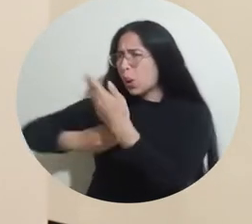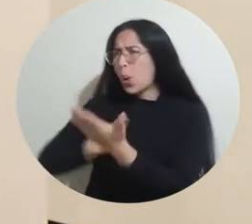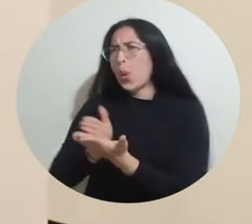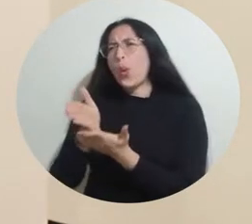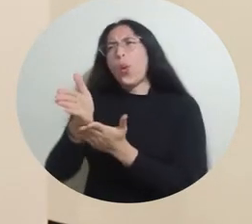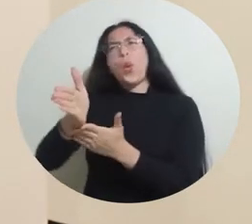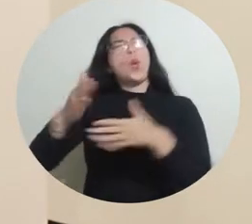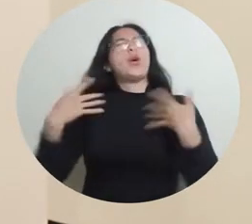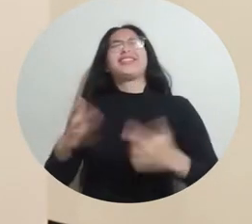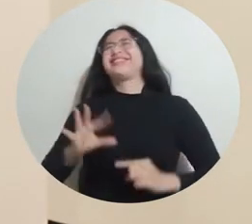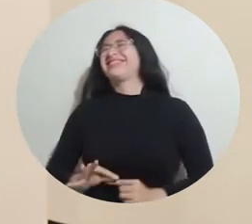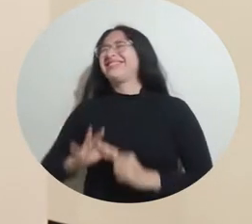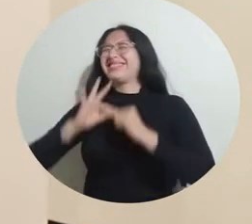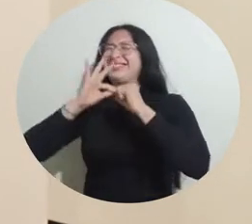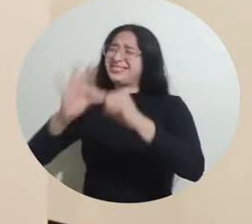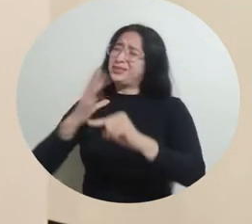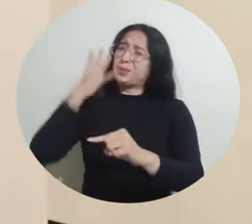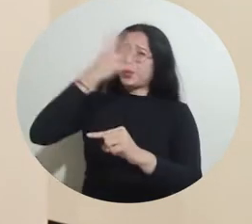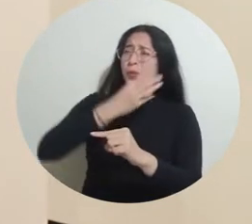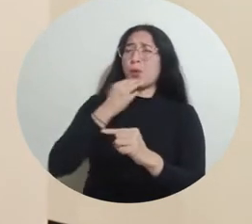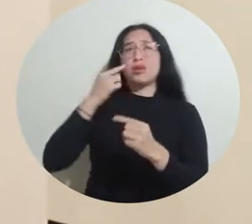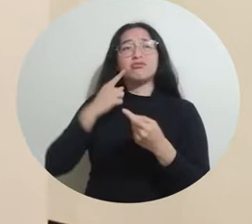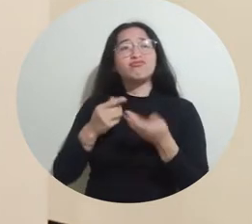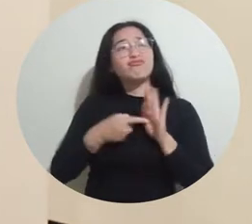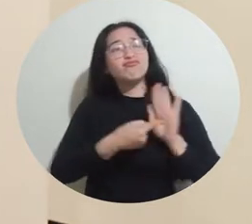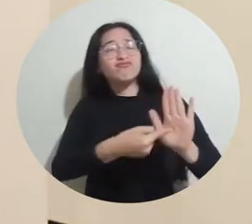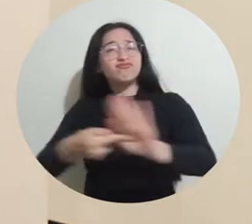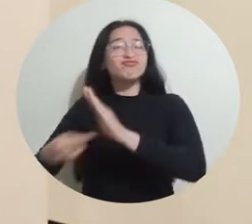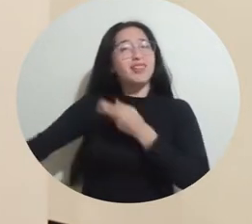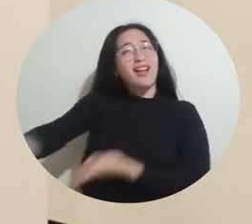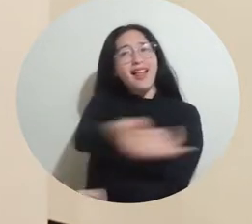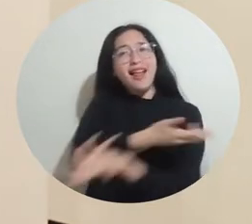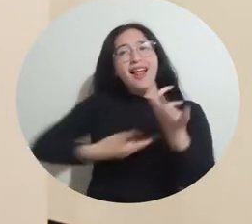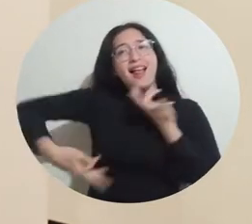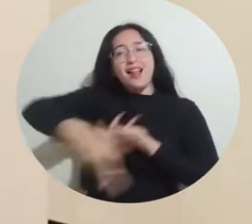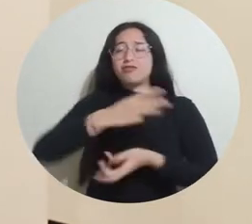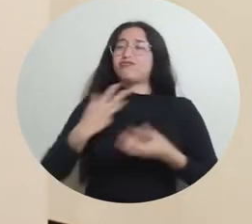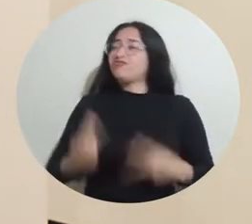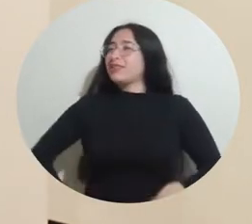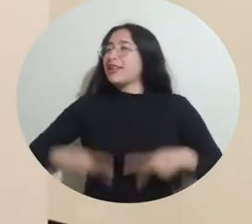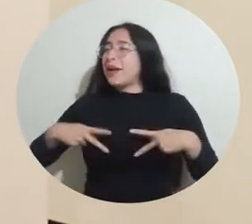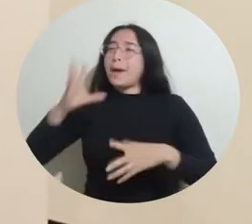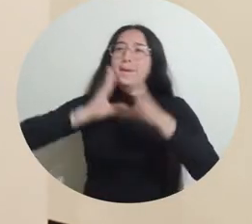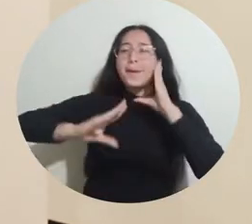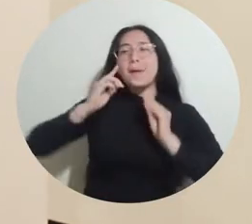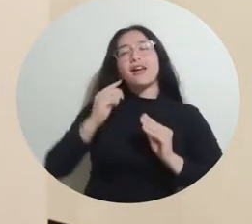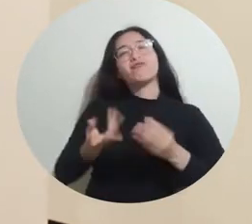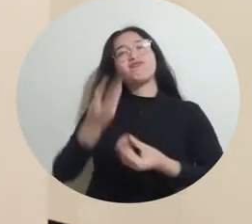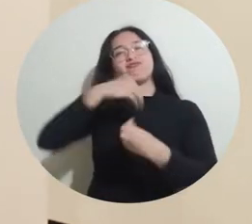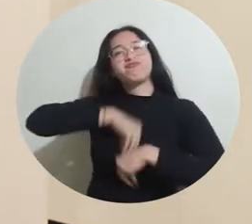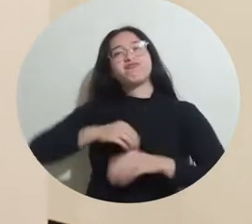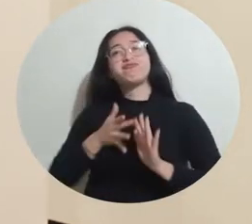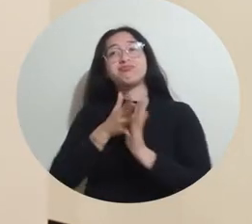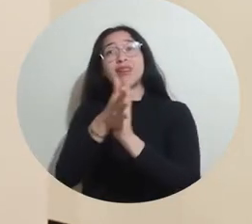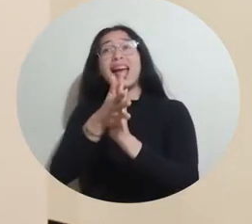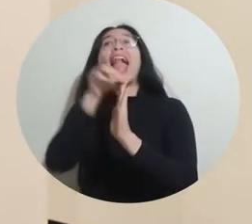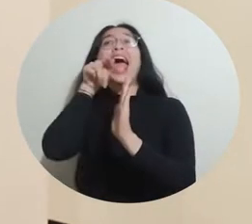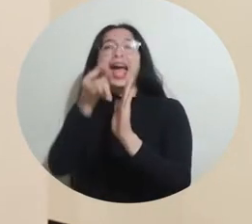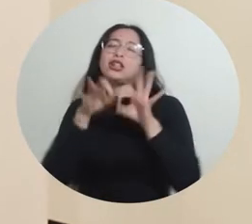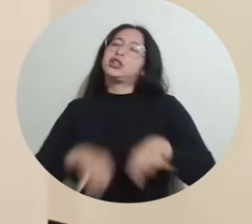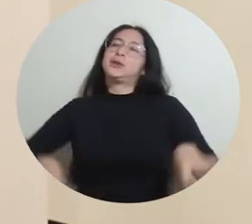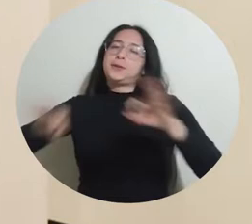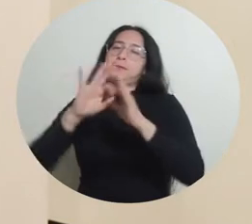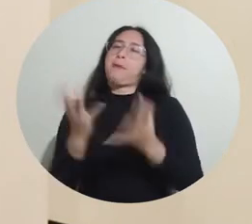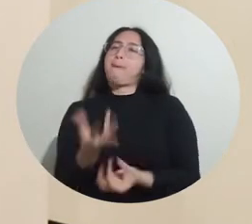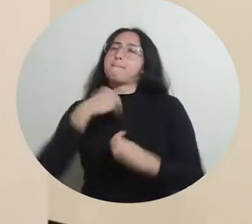y con una trayectoria tan especial y tan extensa y que lo podamos compartir, lo podamos vivir, es gratificante para nosotros como estudiantes